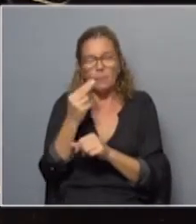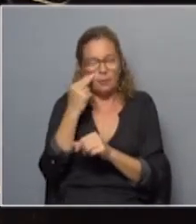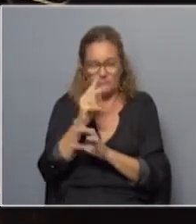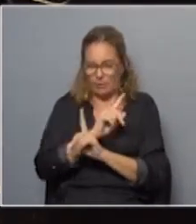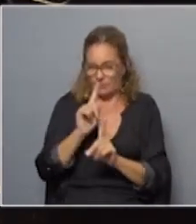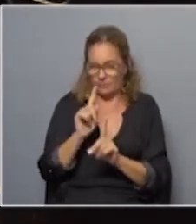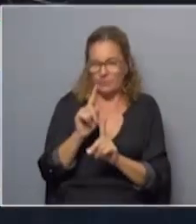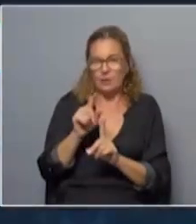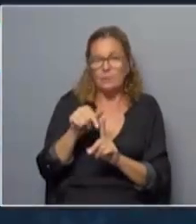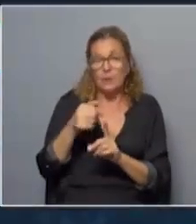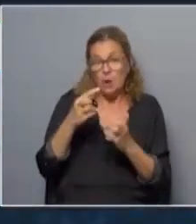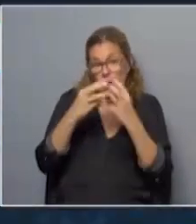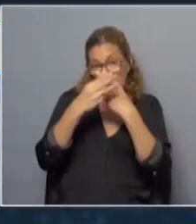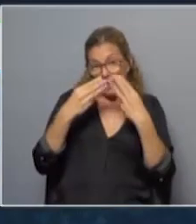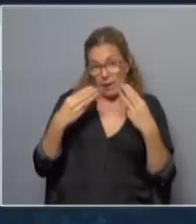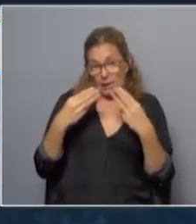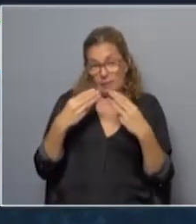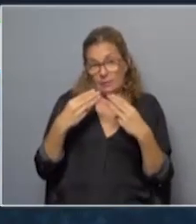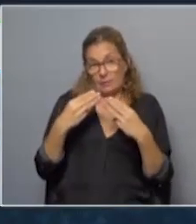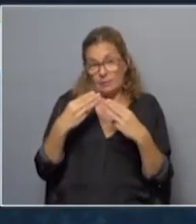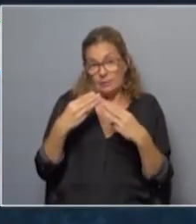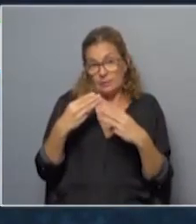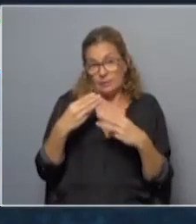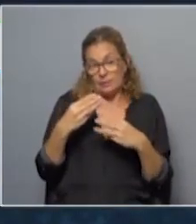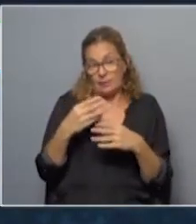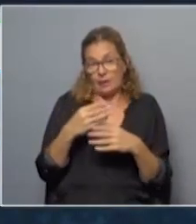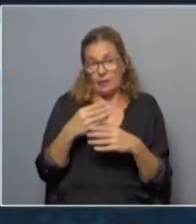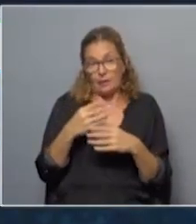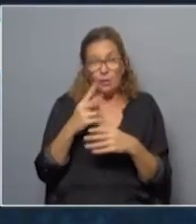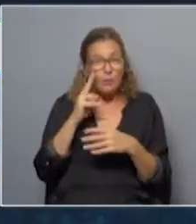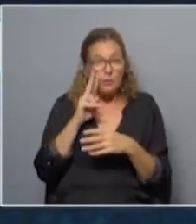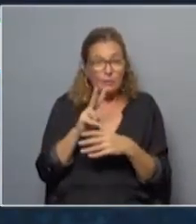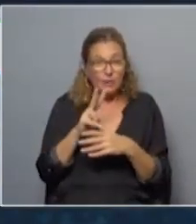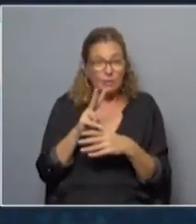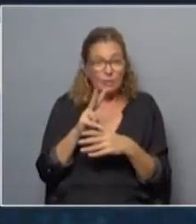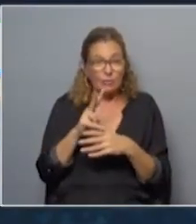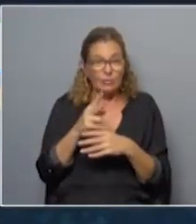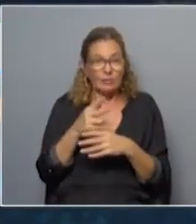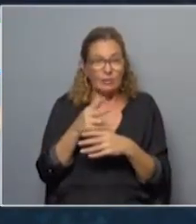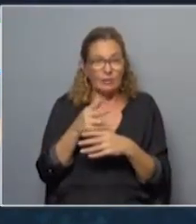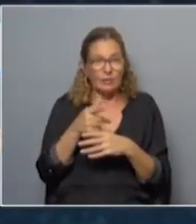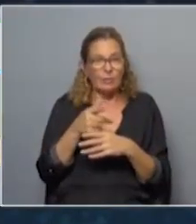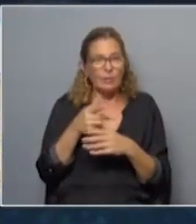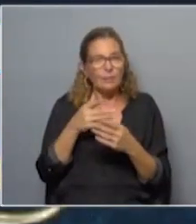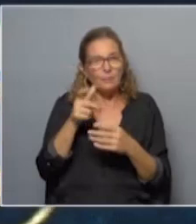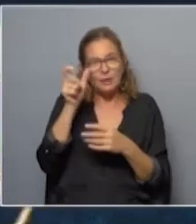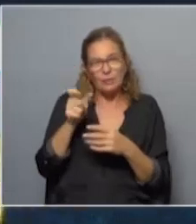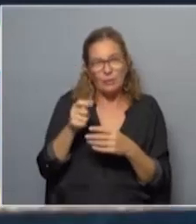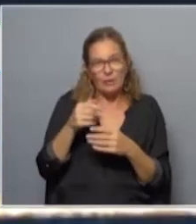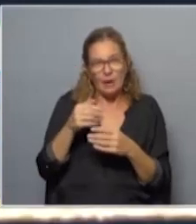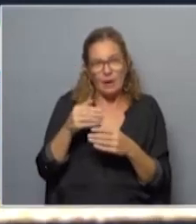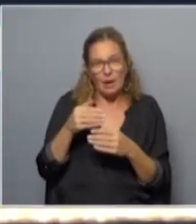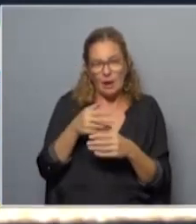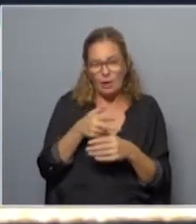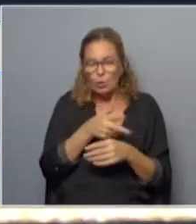pero en general y en la gran mayoría de los casos que hemos visto que son reprimidos se trata de gente que cruza la calle